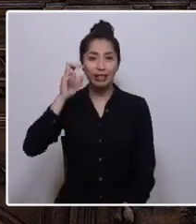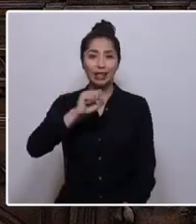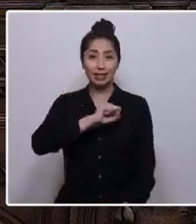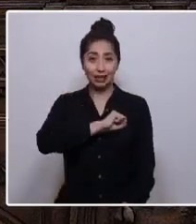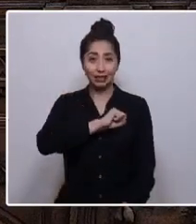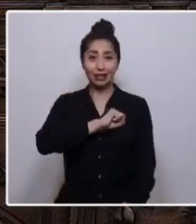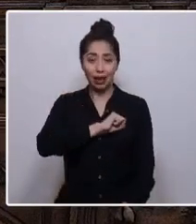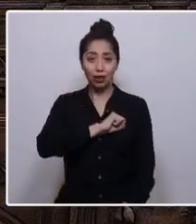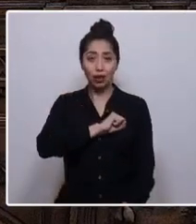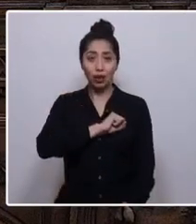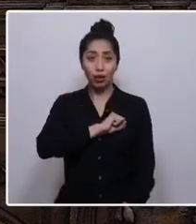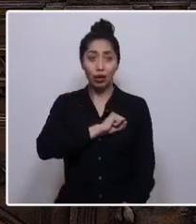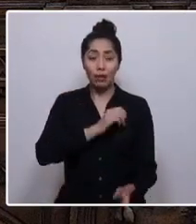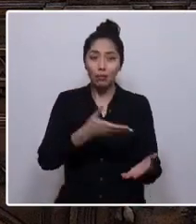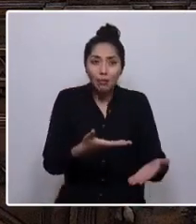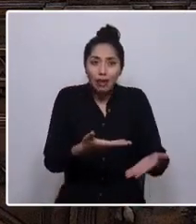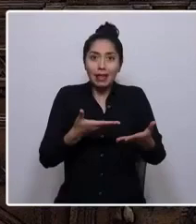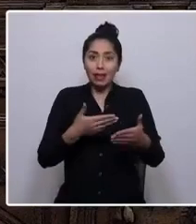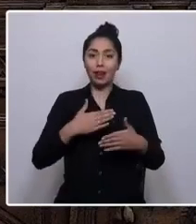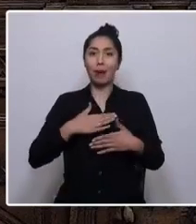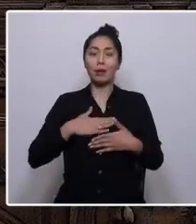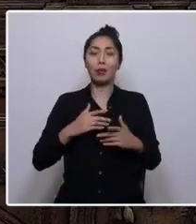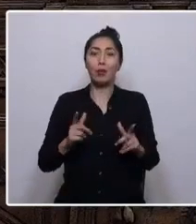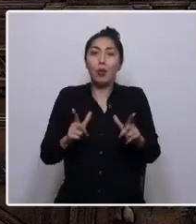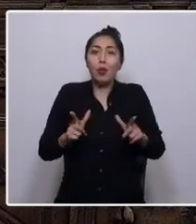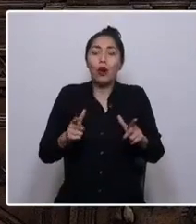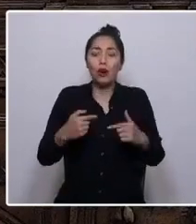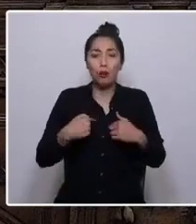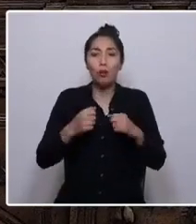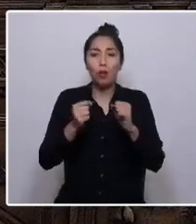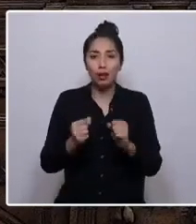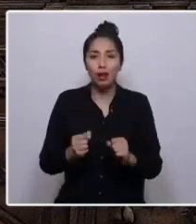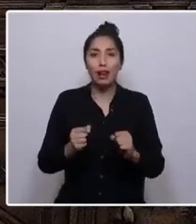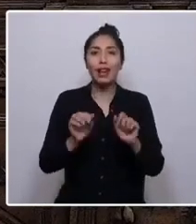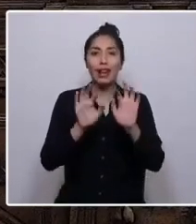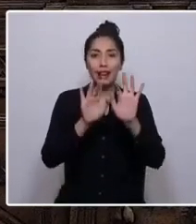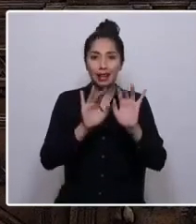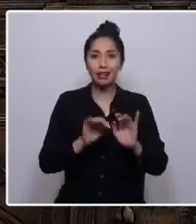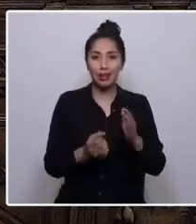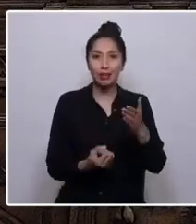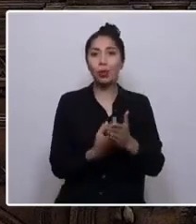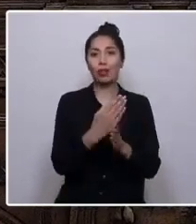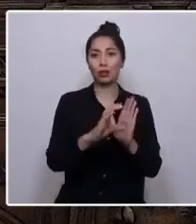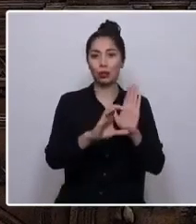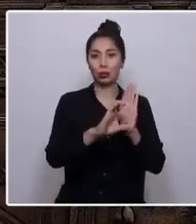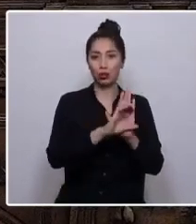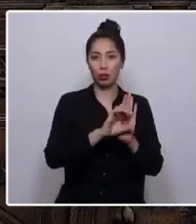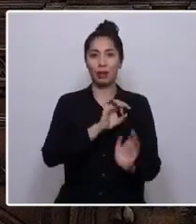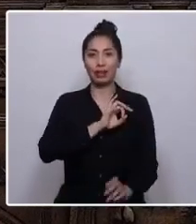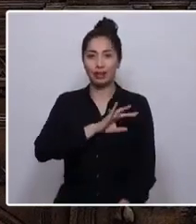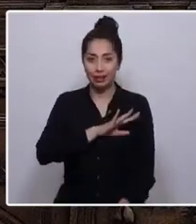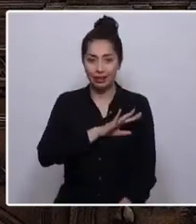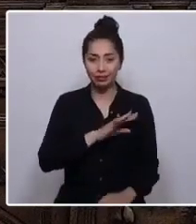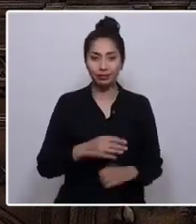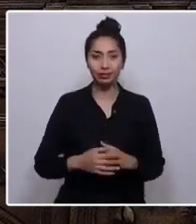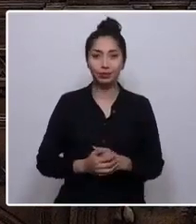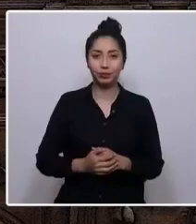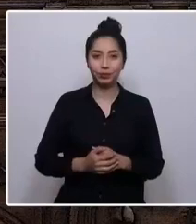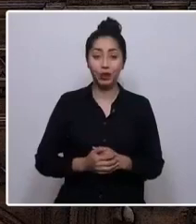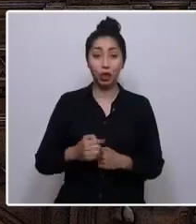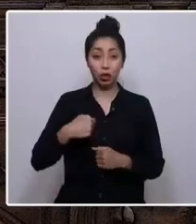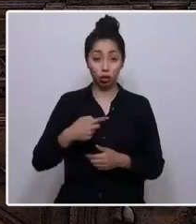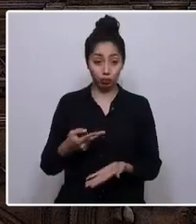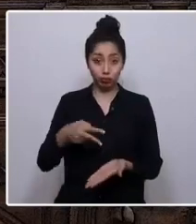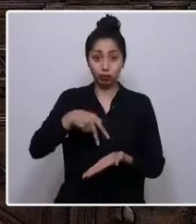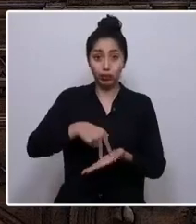concedieron el privilegio de escribir una nueva constitución para Chile. Llego aquí